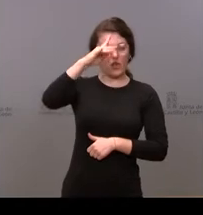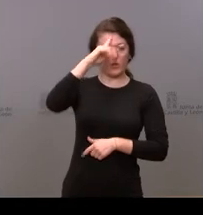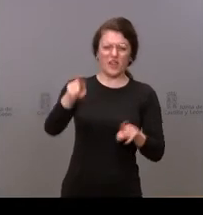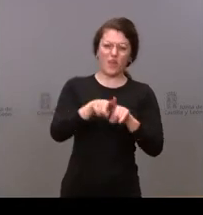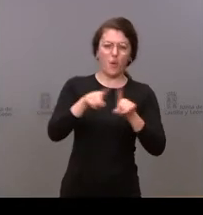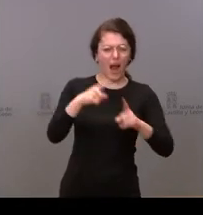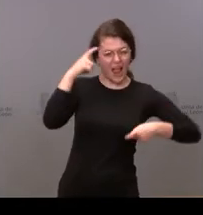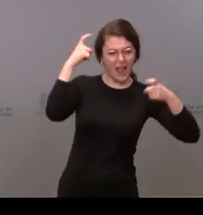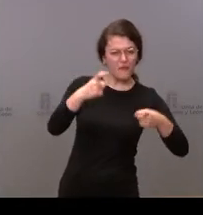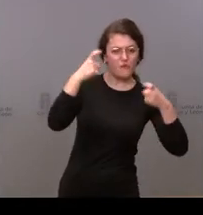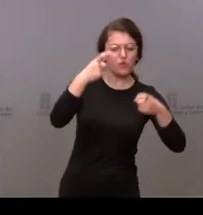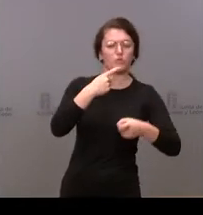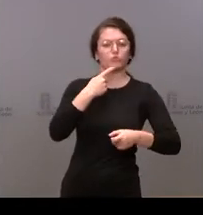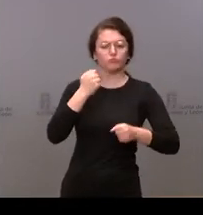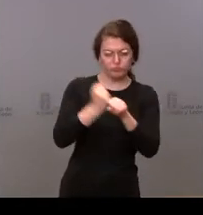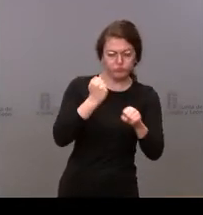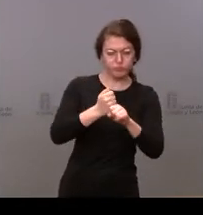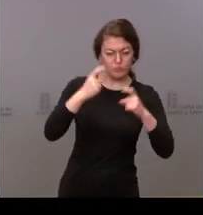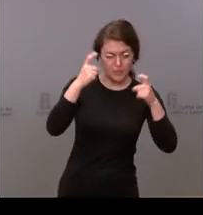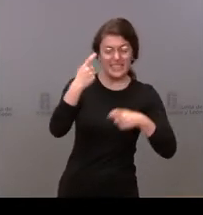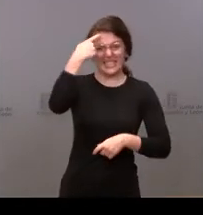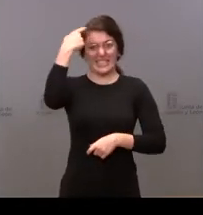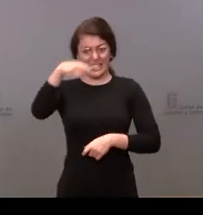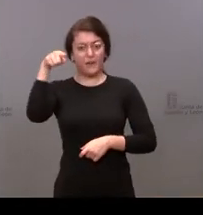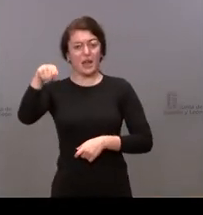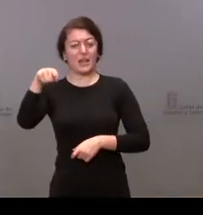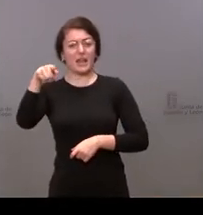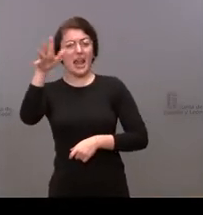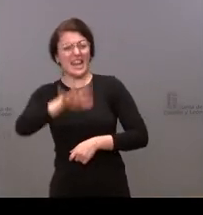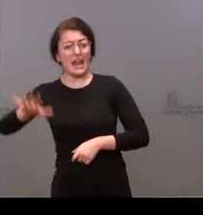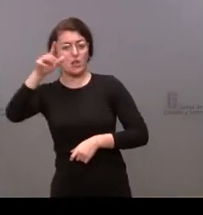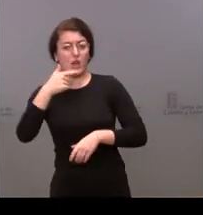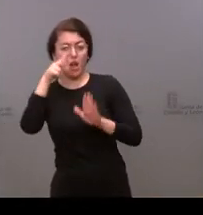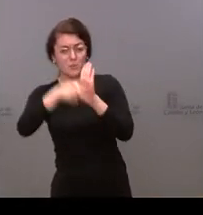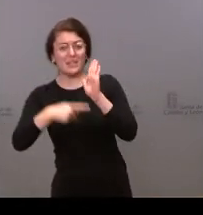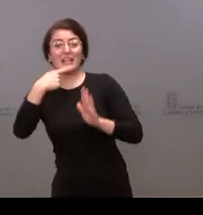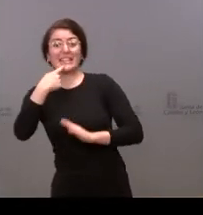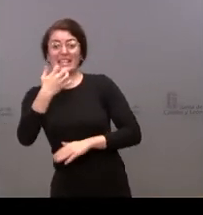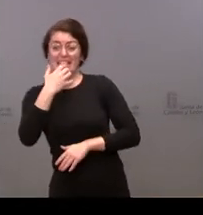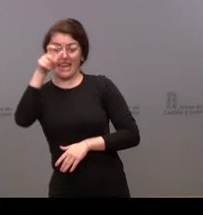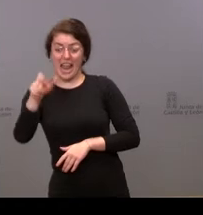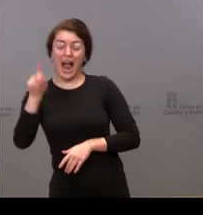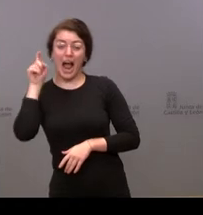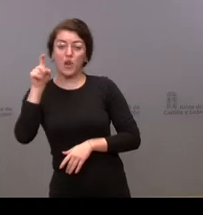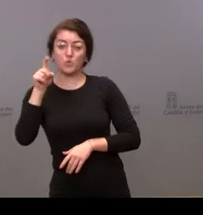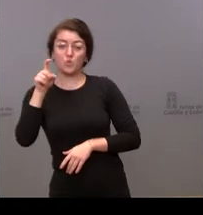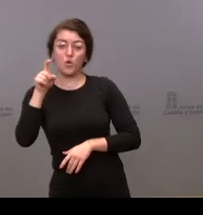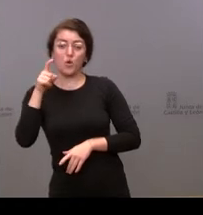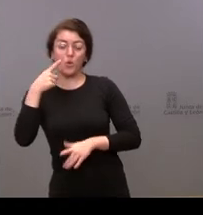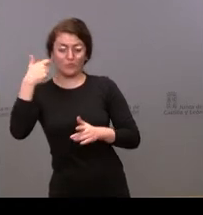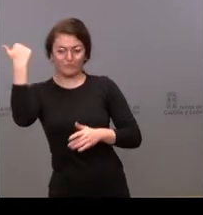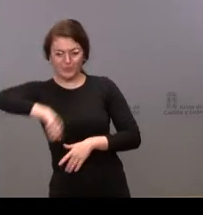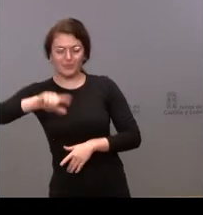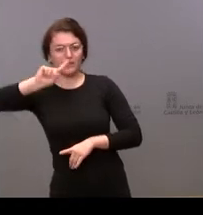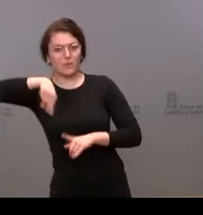Saben ustedes que la filosofía de la nueva normativa educativa nacional lo que dice es que un alumno que ha suspendido no hay examen de recuperación, pero pasa